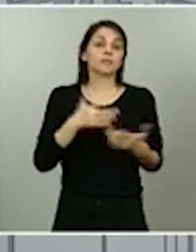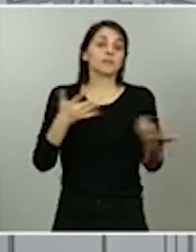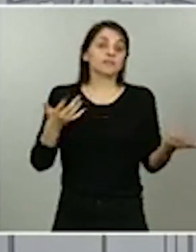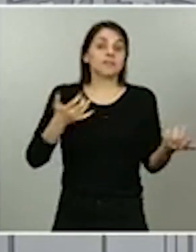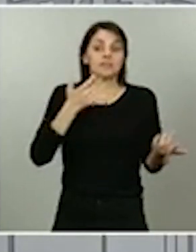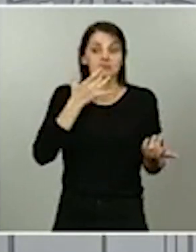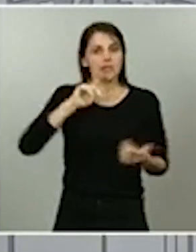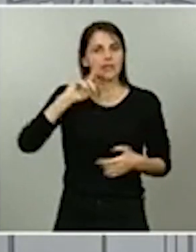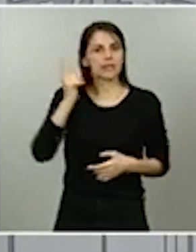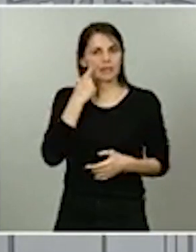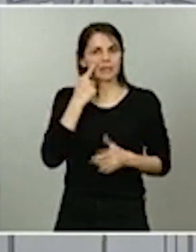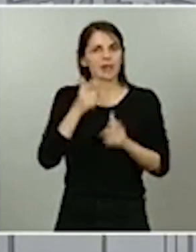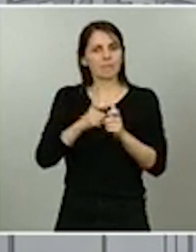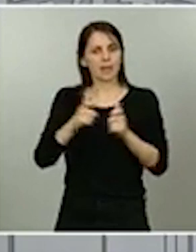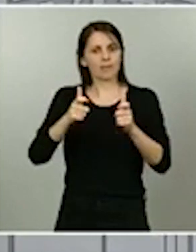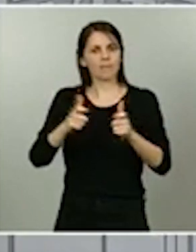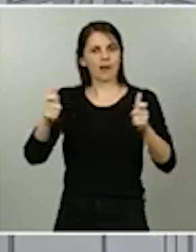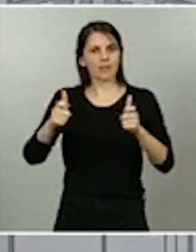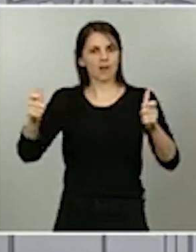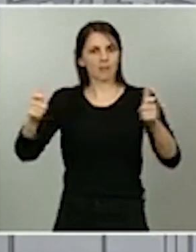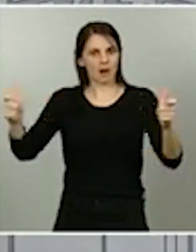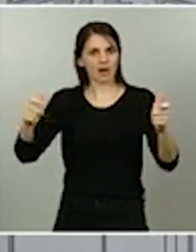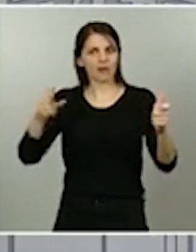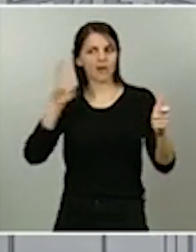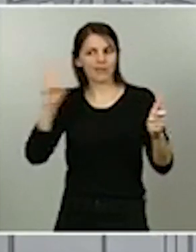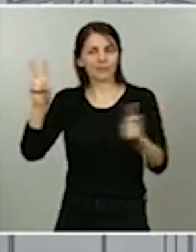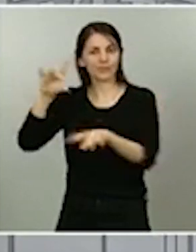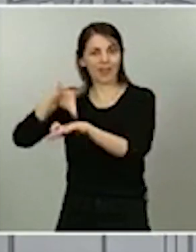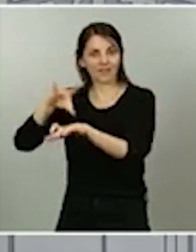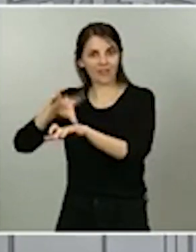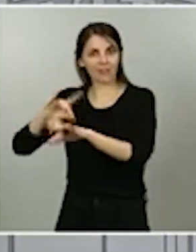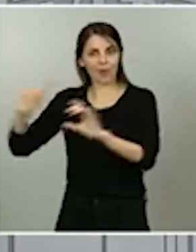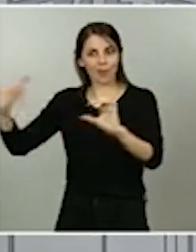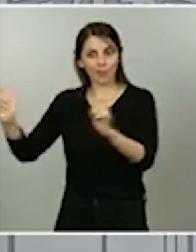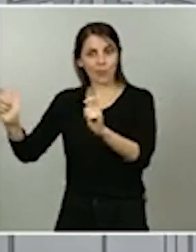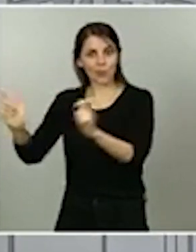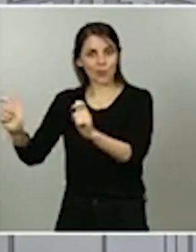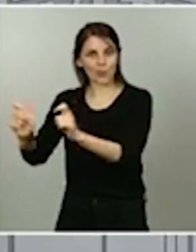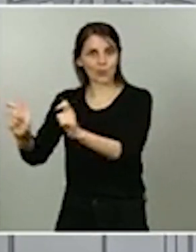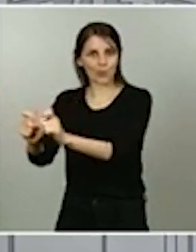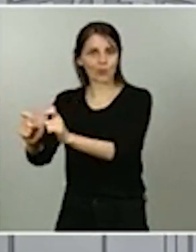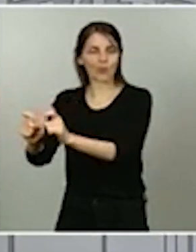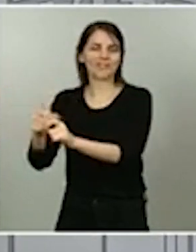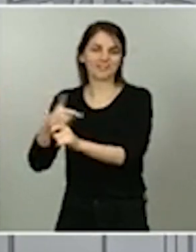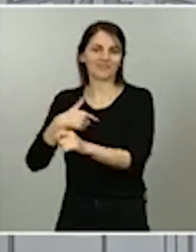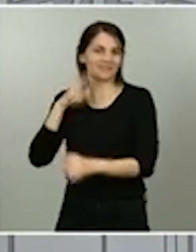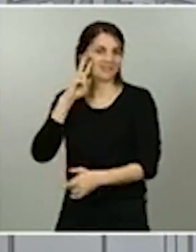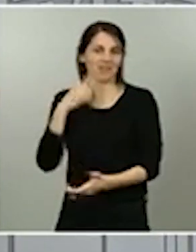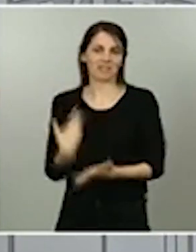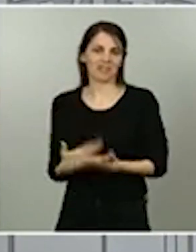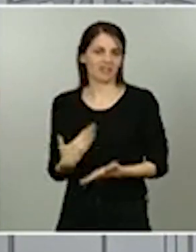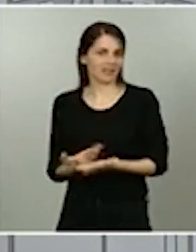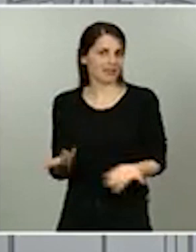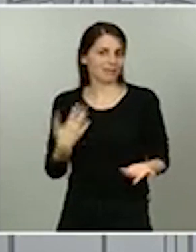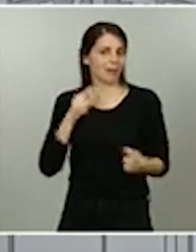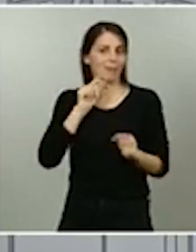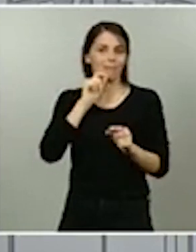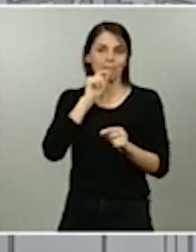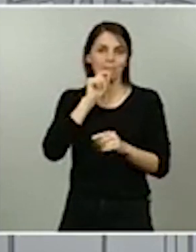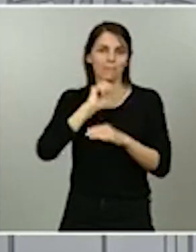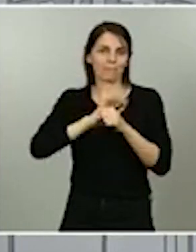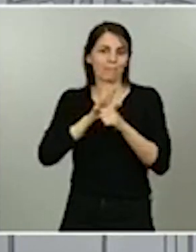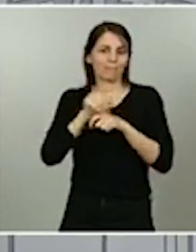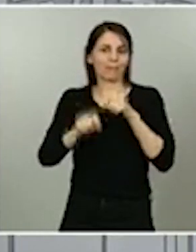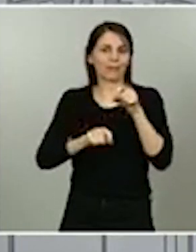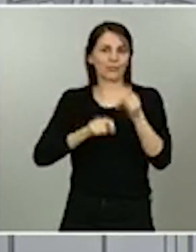números muy bajos, podemos ya ahora sí tener cierta certeza de que el virus, aunque ya lo sospechábamos con